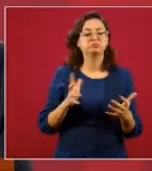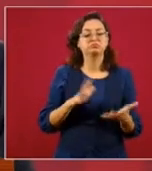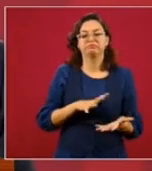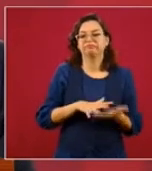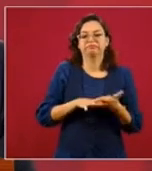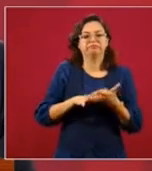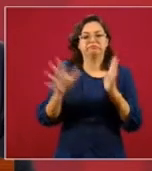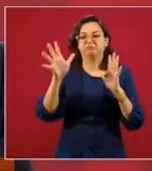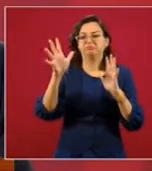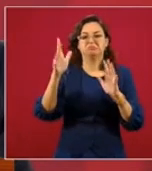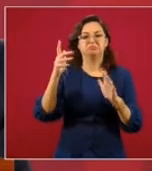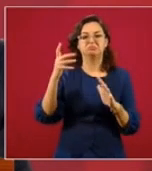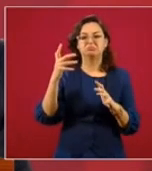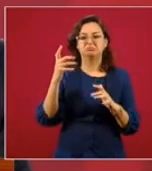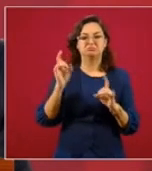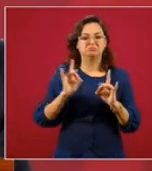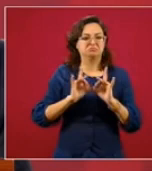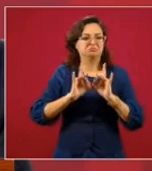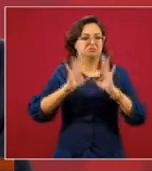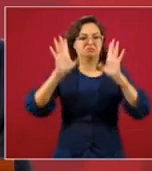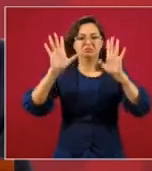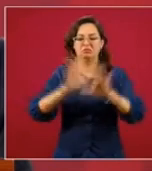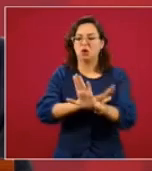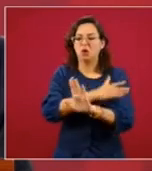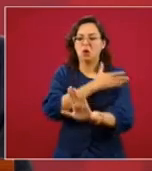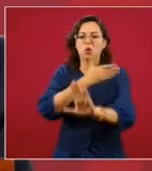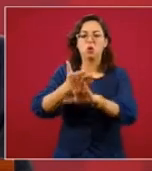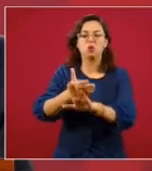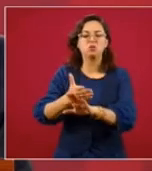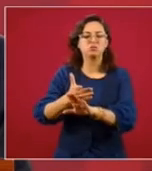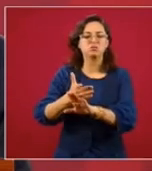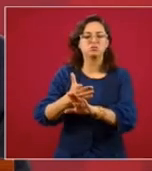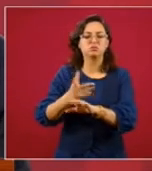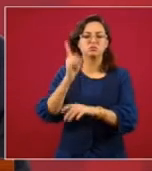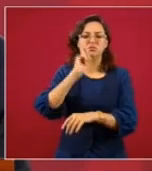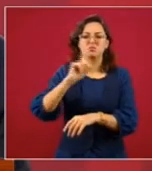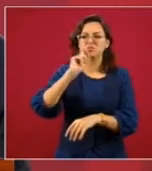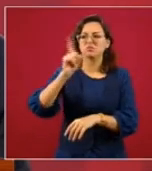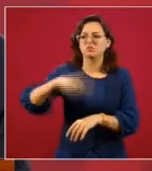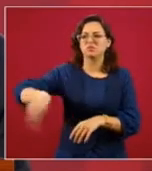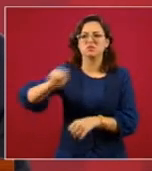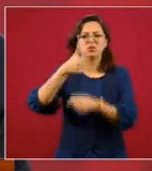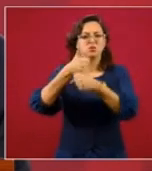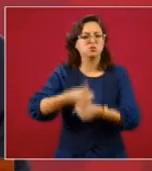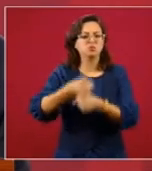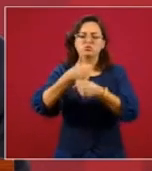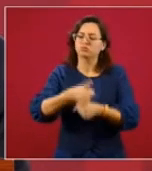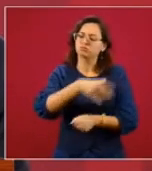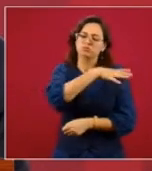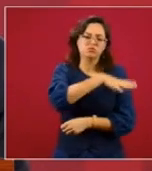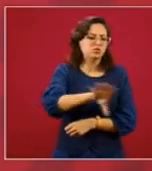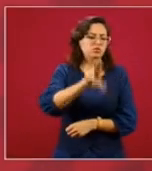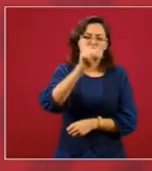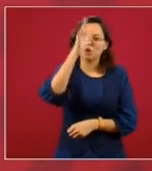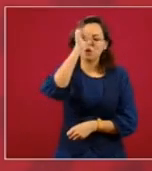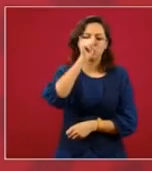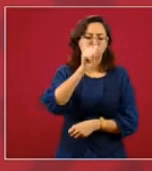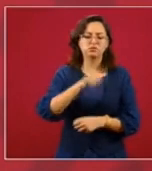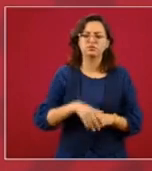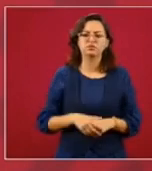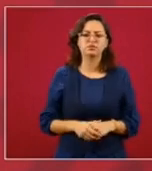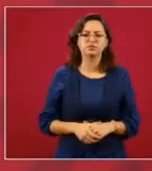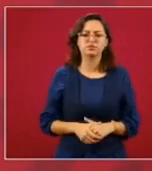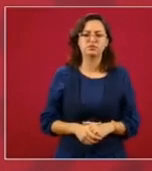padecen las mujeres, estamos en contra del